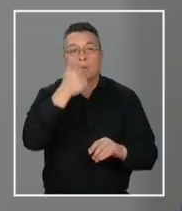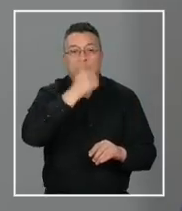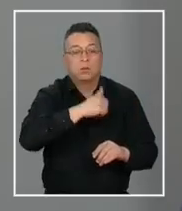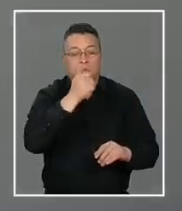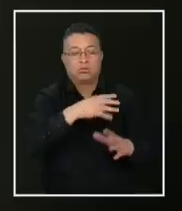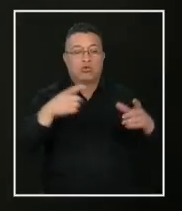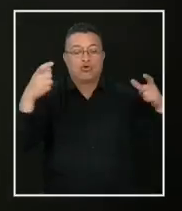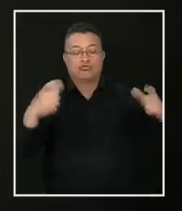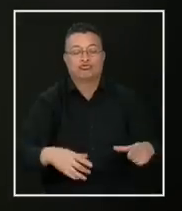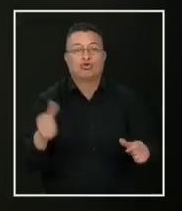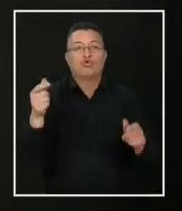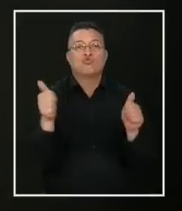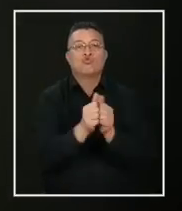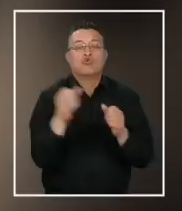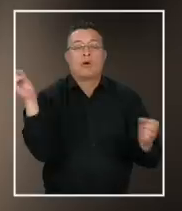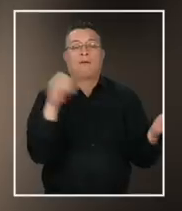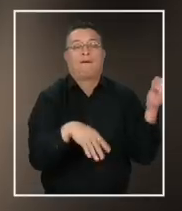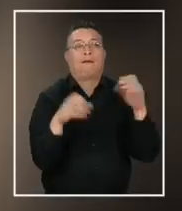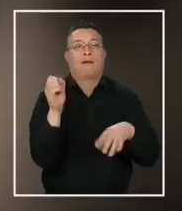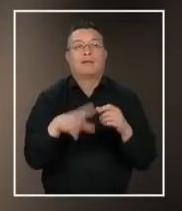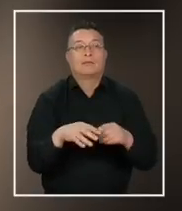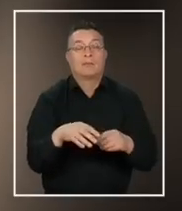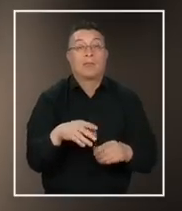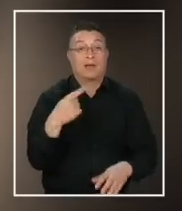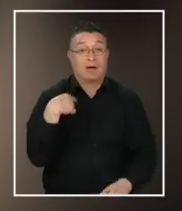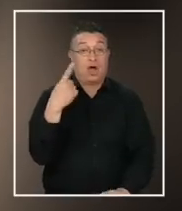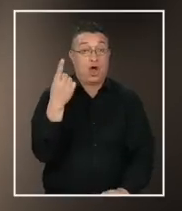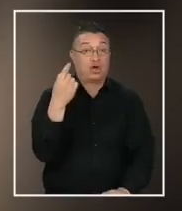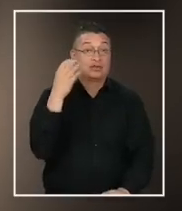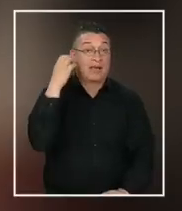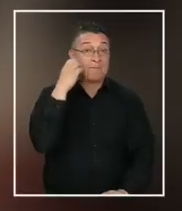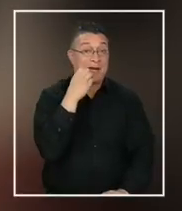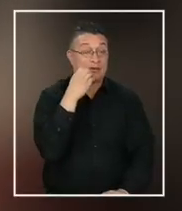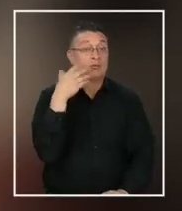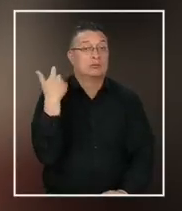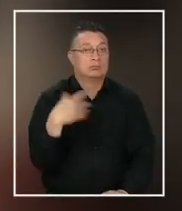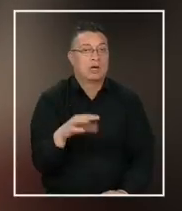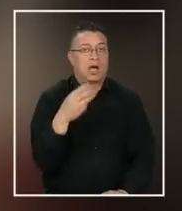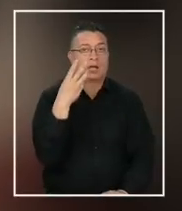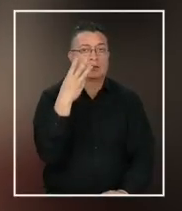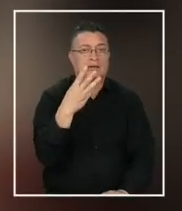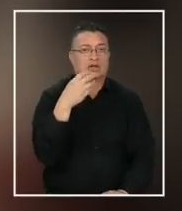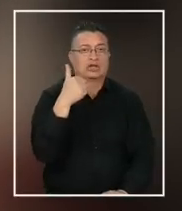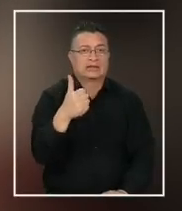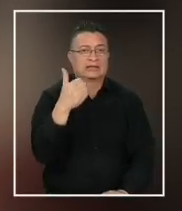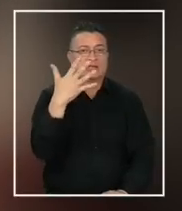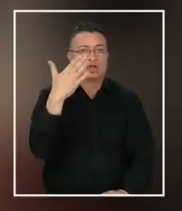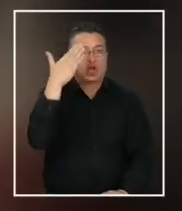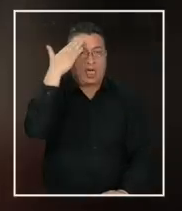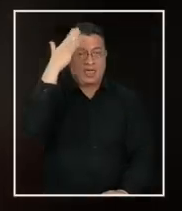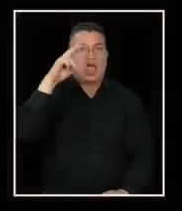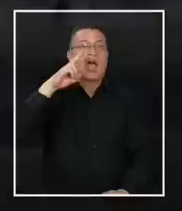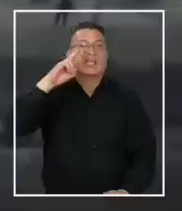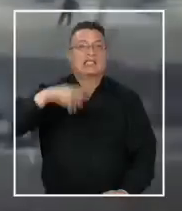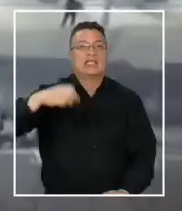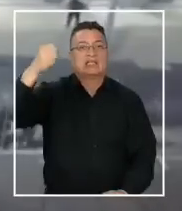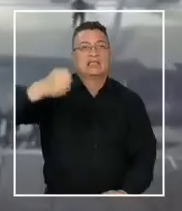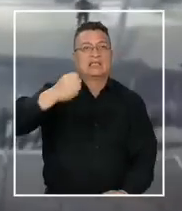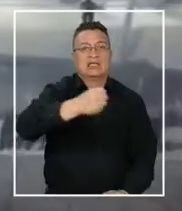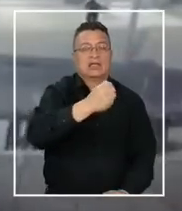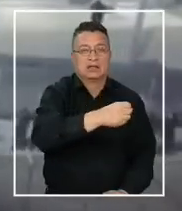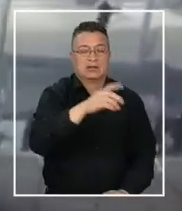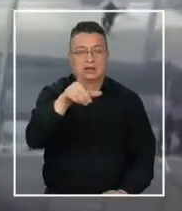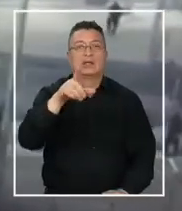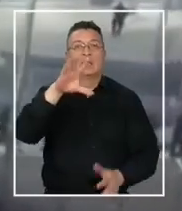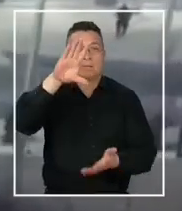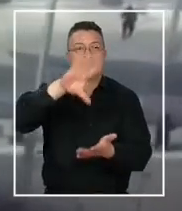fosas comunes. Según el gobierno salvadoreño, el pasado 11 de mayo cumplieron 365 días sin homicidios en el país. Y todo